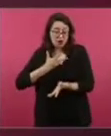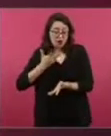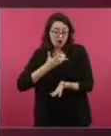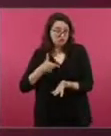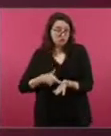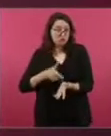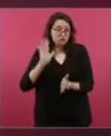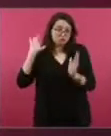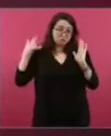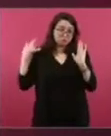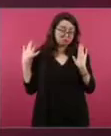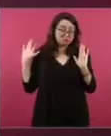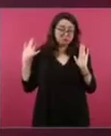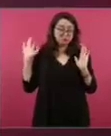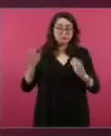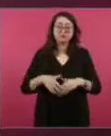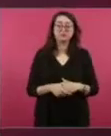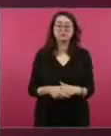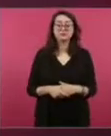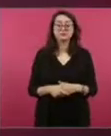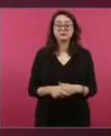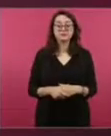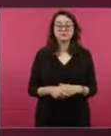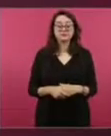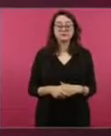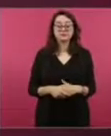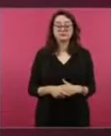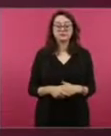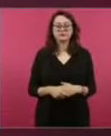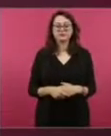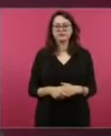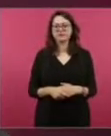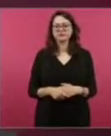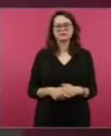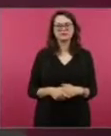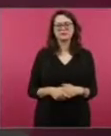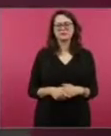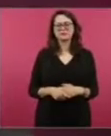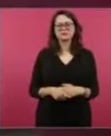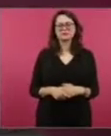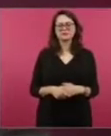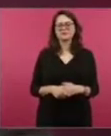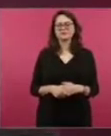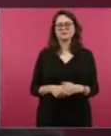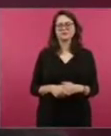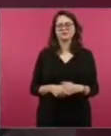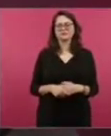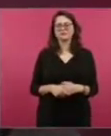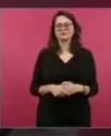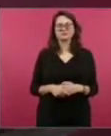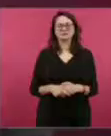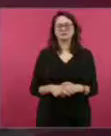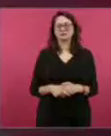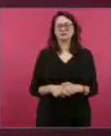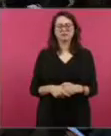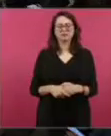sucediendo. ¿Le va a mandar una pregunta a ministra que ella sobre esta...? No, no, no, no, no. Ella seguramente